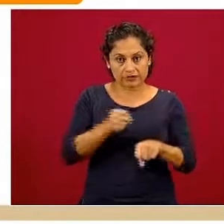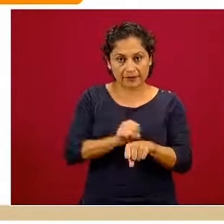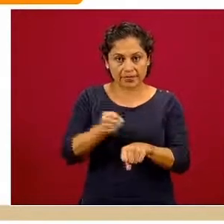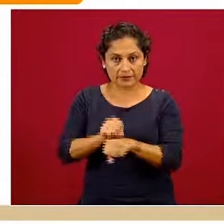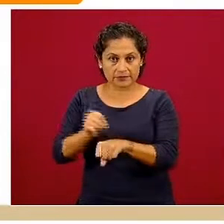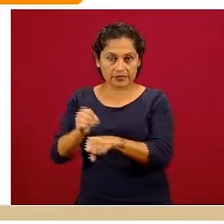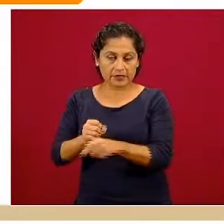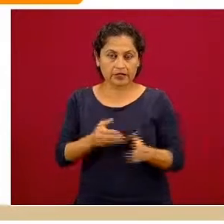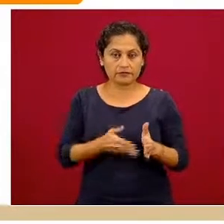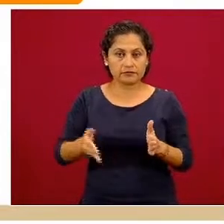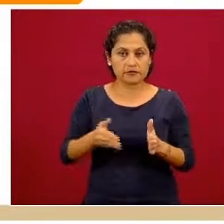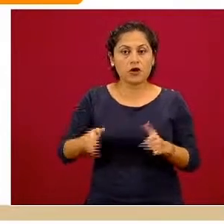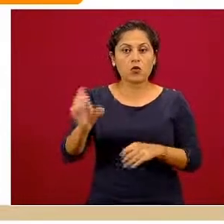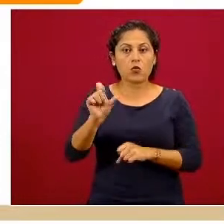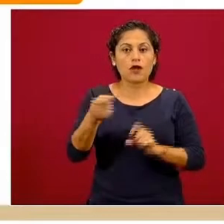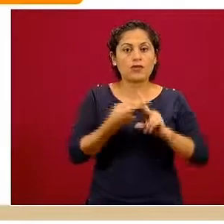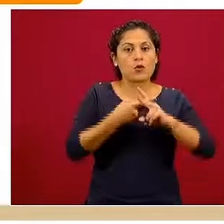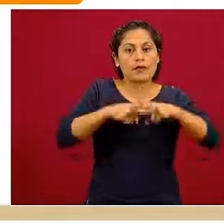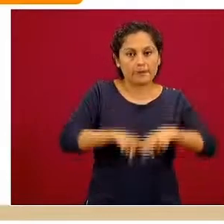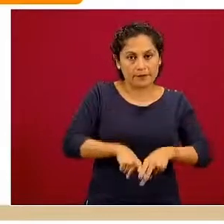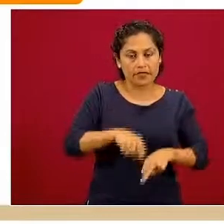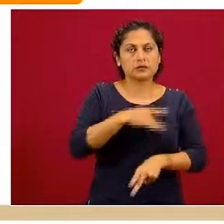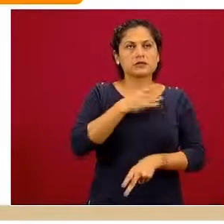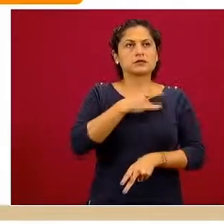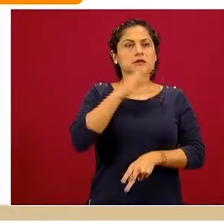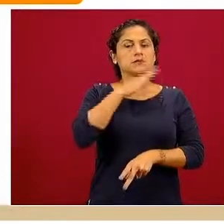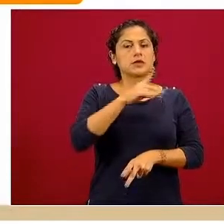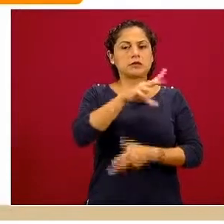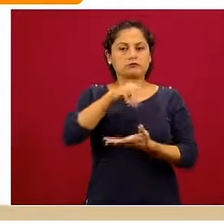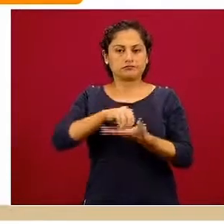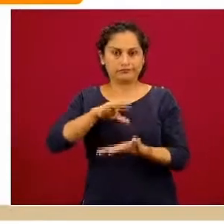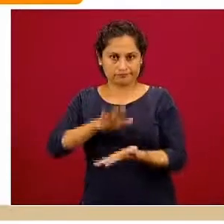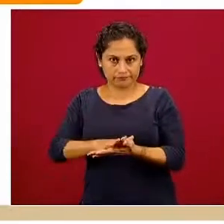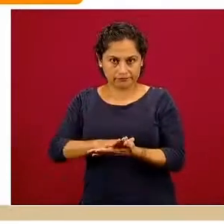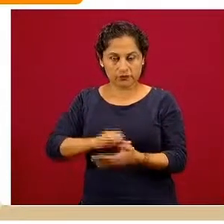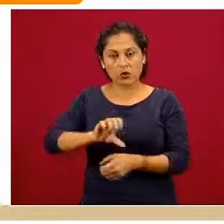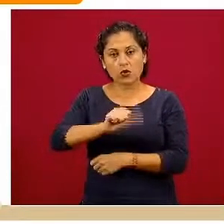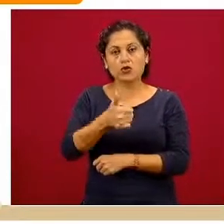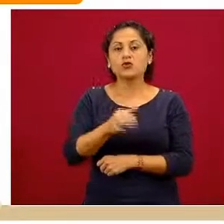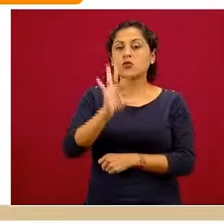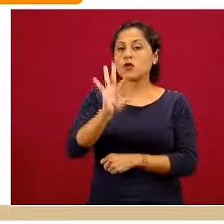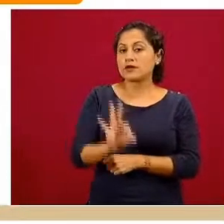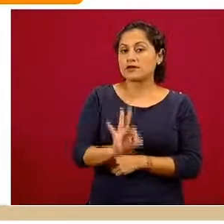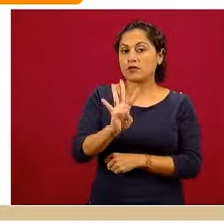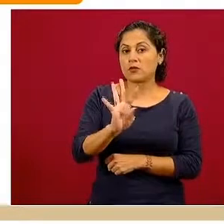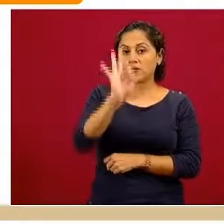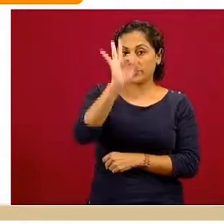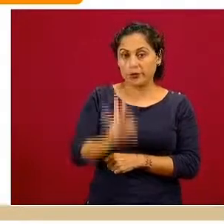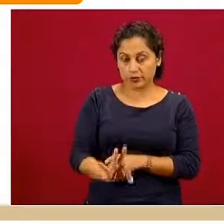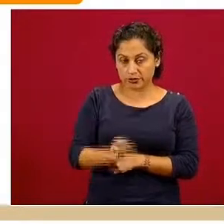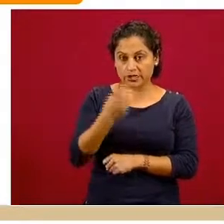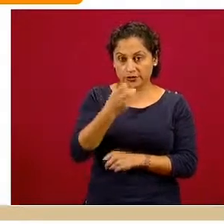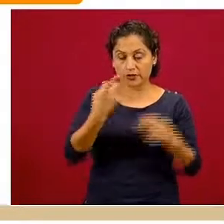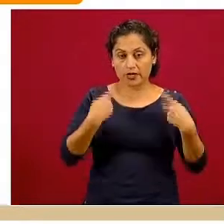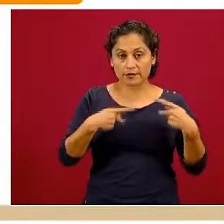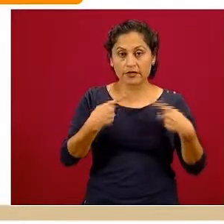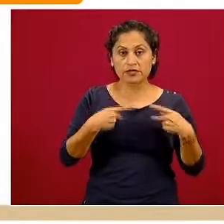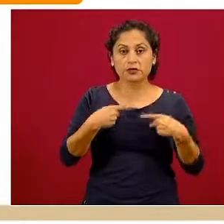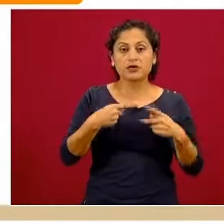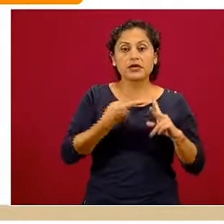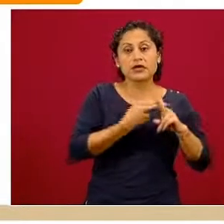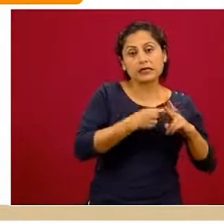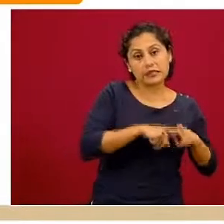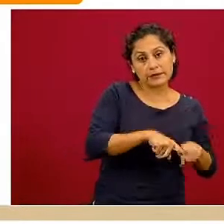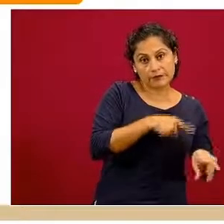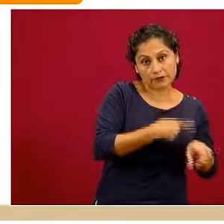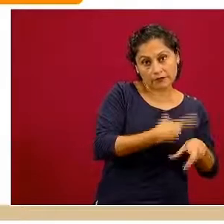iniciaron con signos y síntomas. Y el 44% de ellas, esto es el acumulado desde que inició la epidemia, han